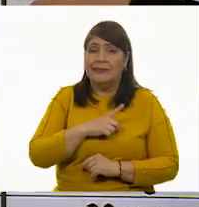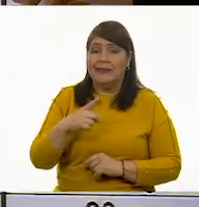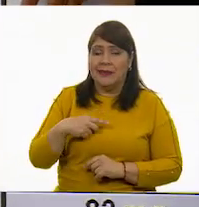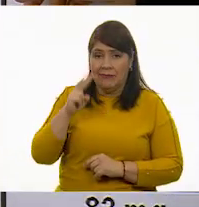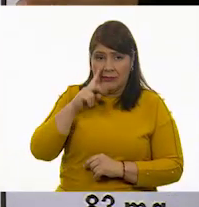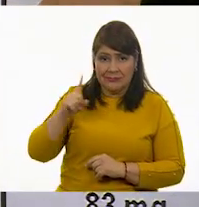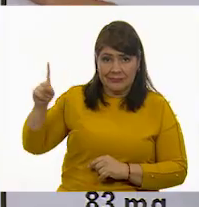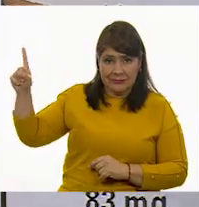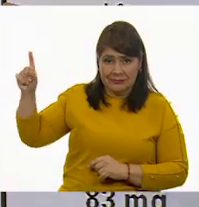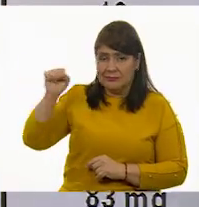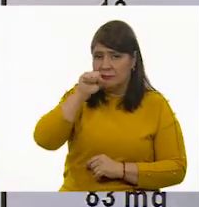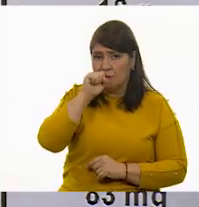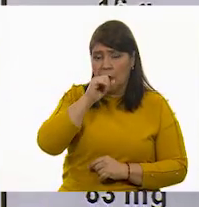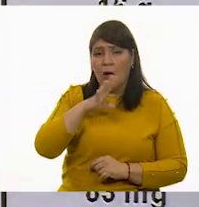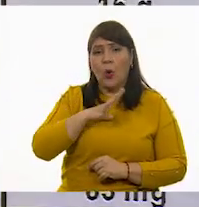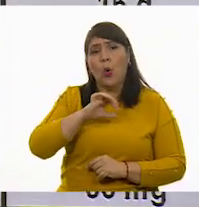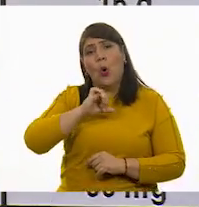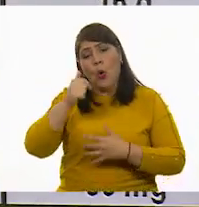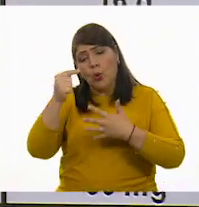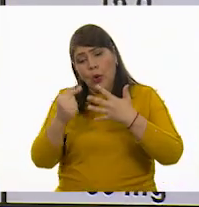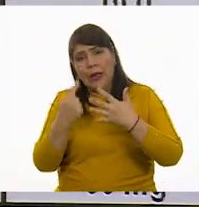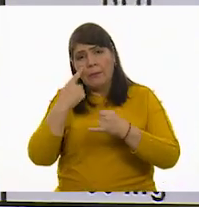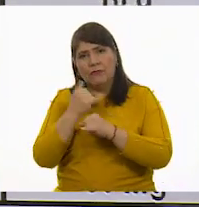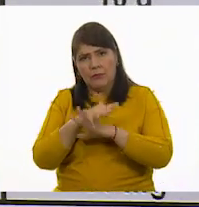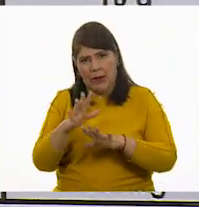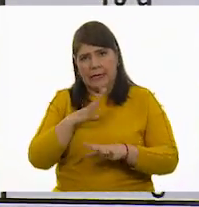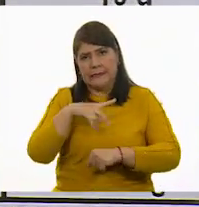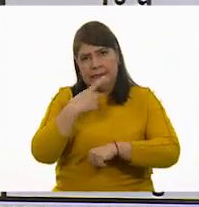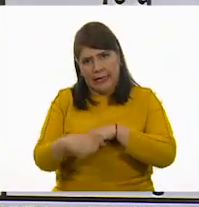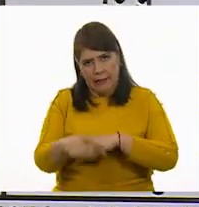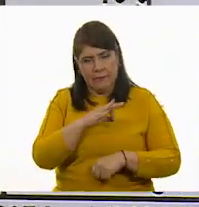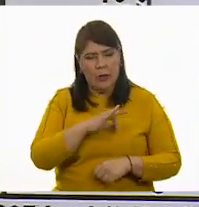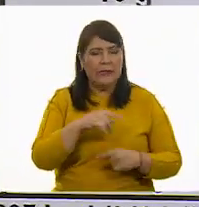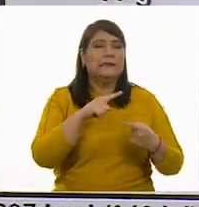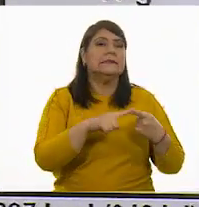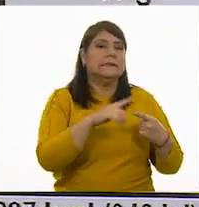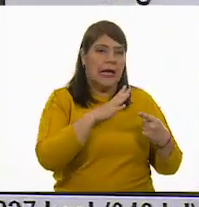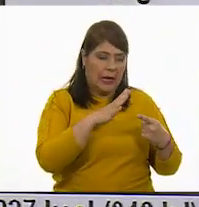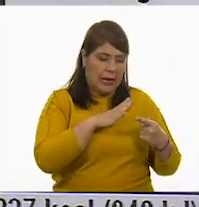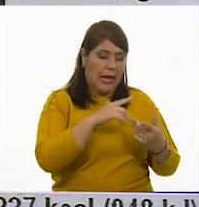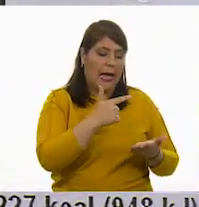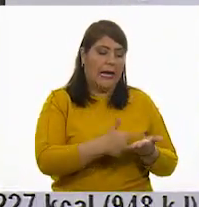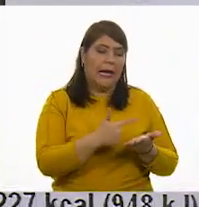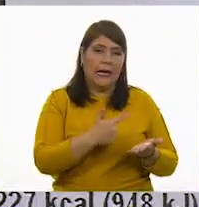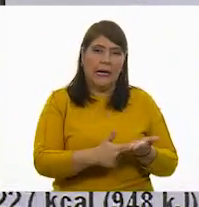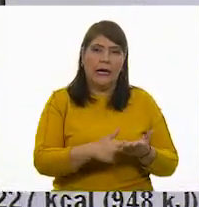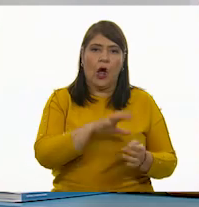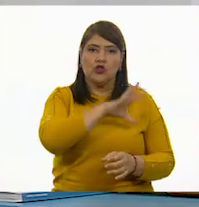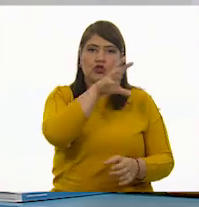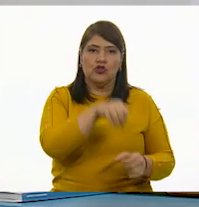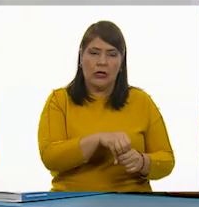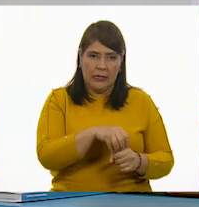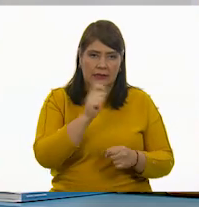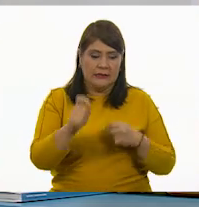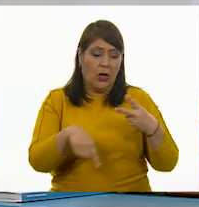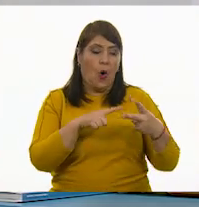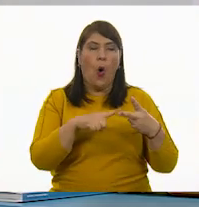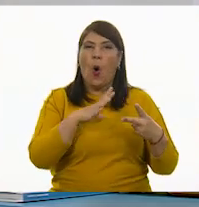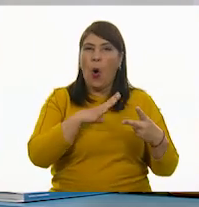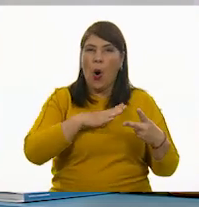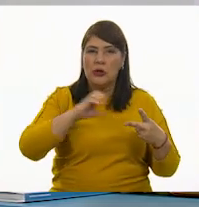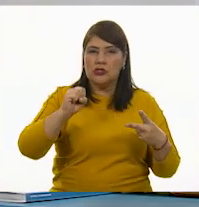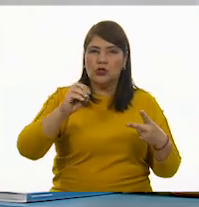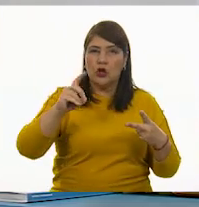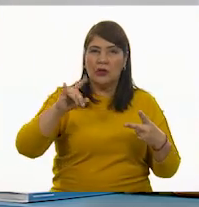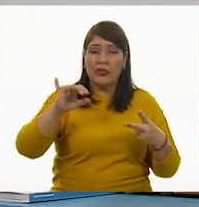nos hace daño, ¿verdad? Si además a eso le agregamos que hay grasas totales o que hay sodio, que es